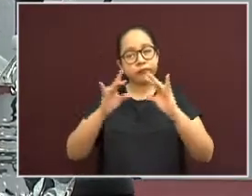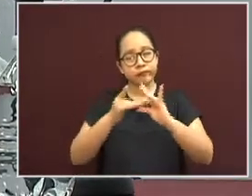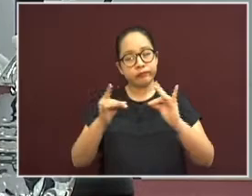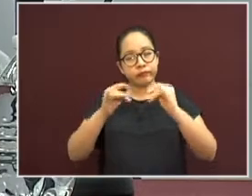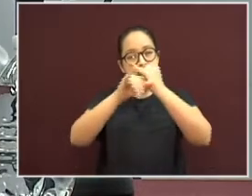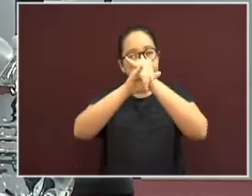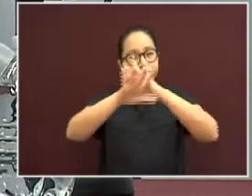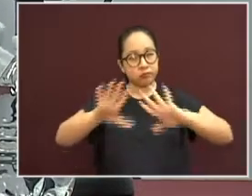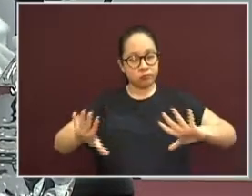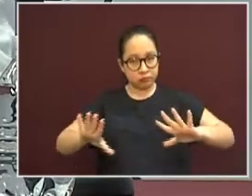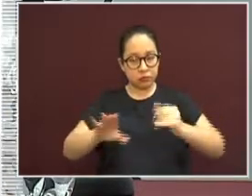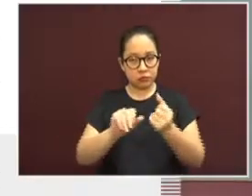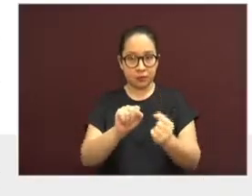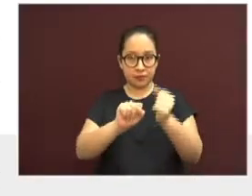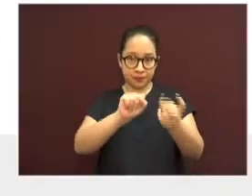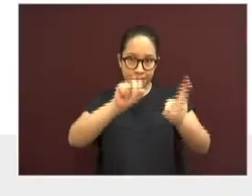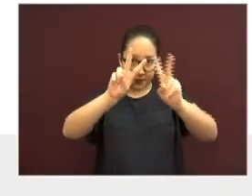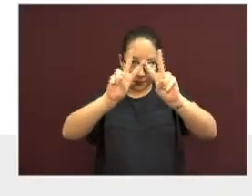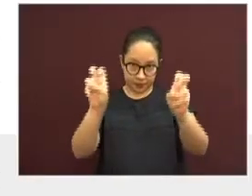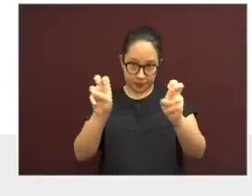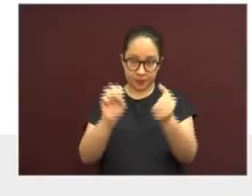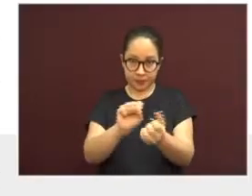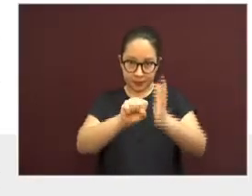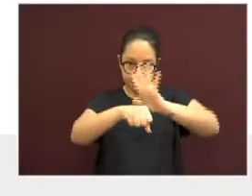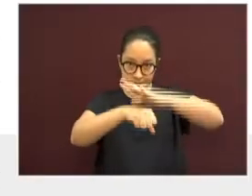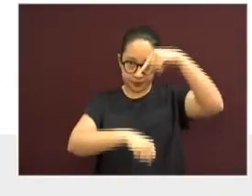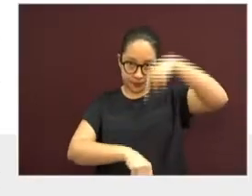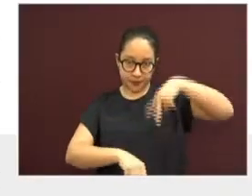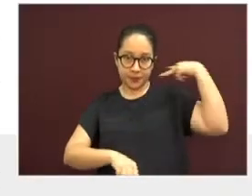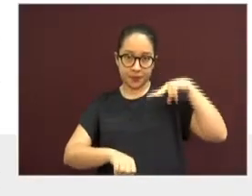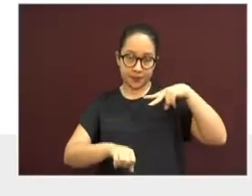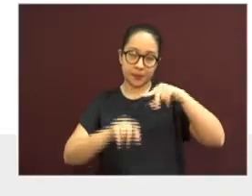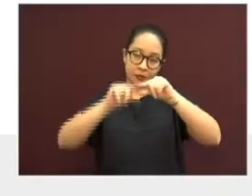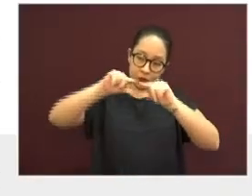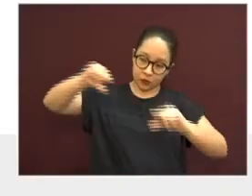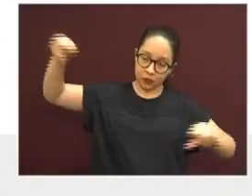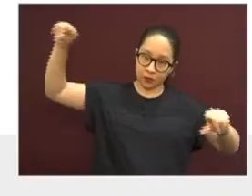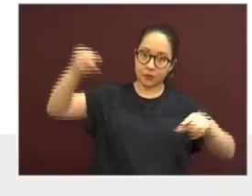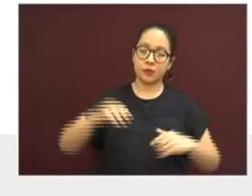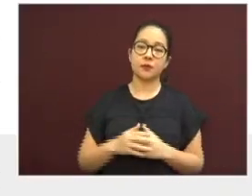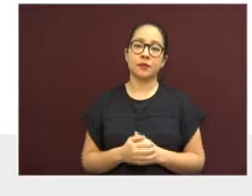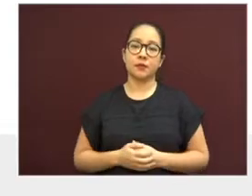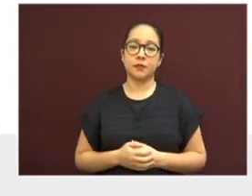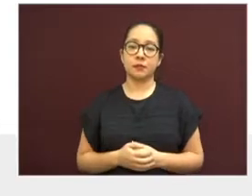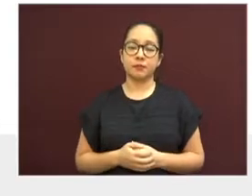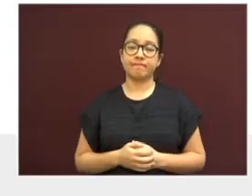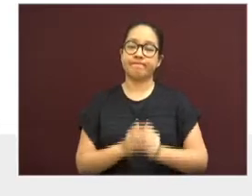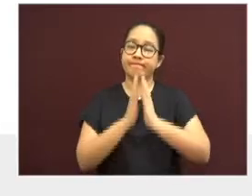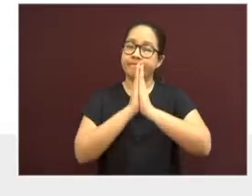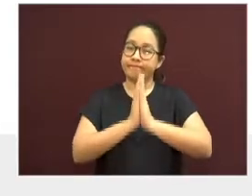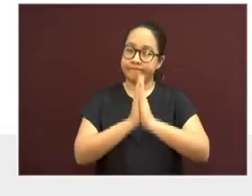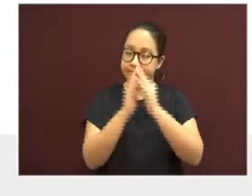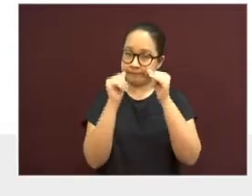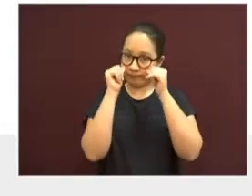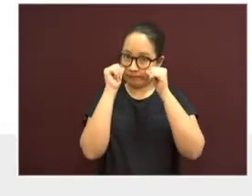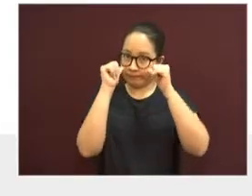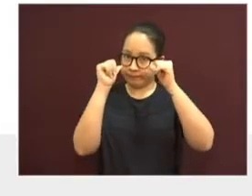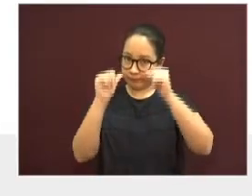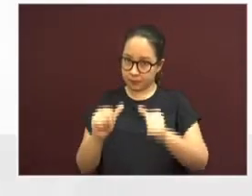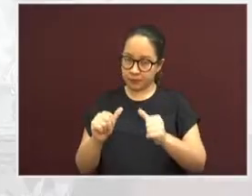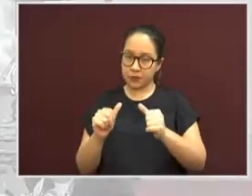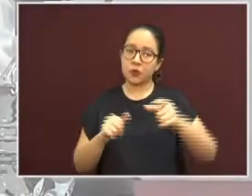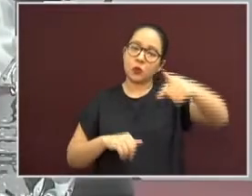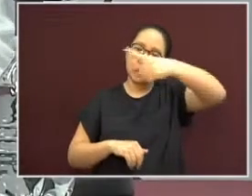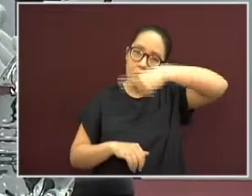La actualización del coronavirus en nuestra entidad. Les invito a que pongan mucha atención y que